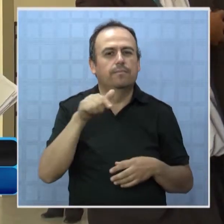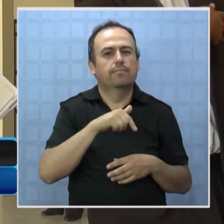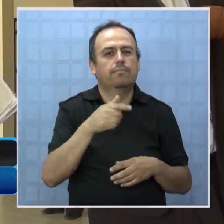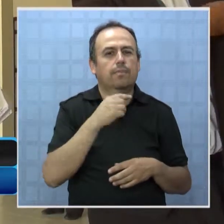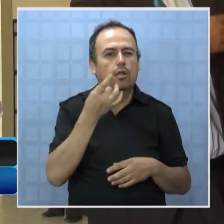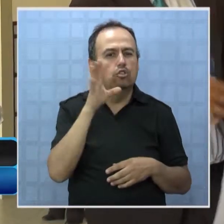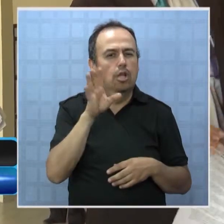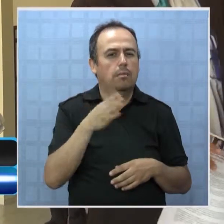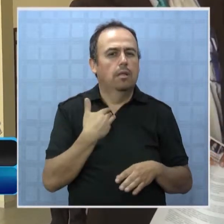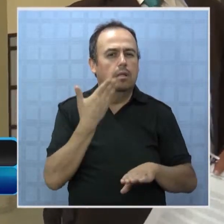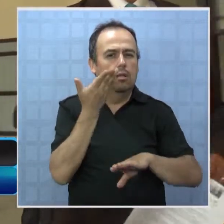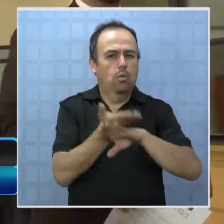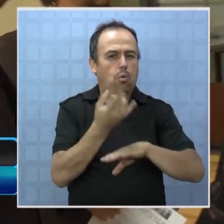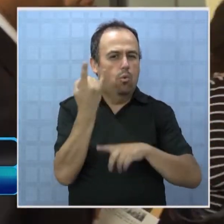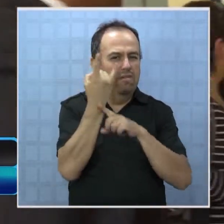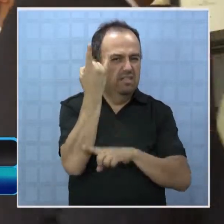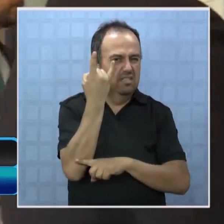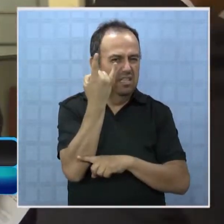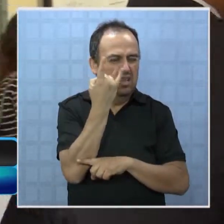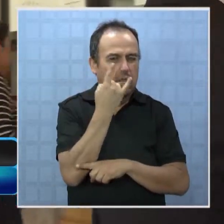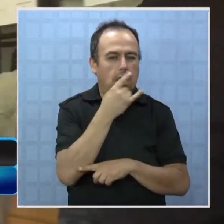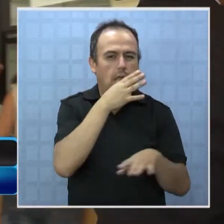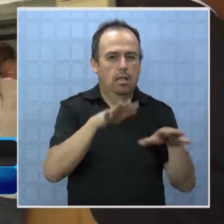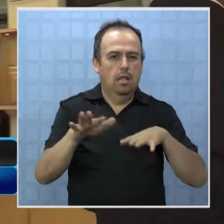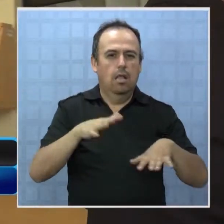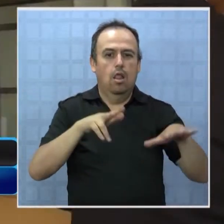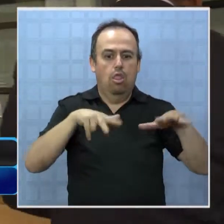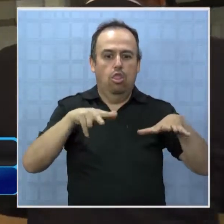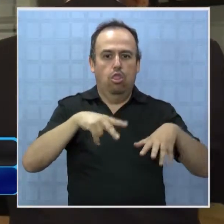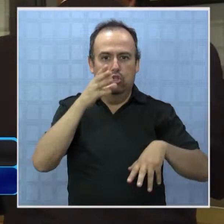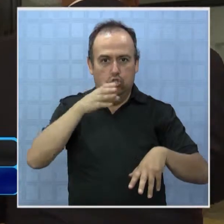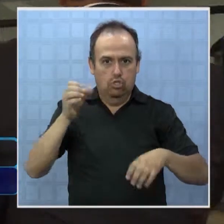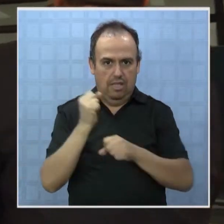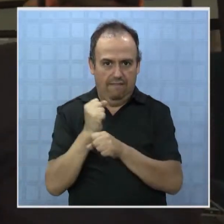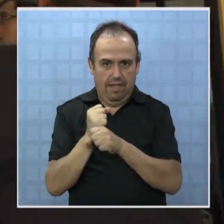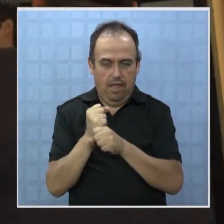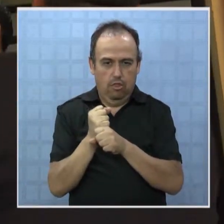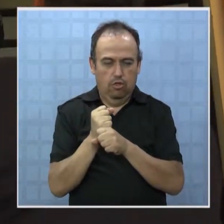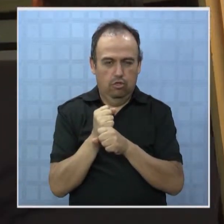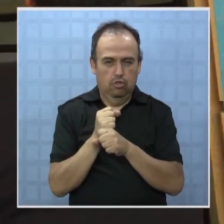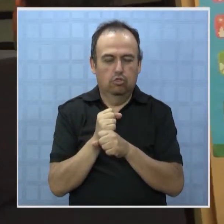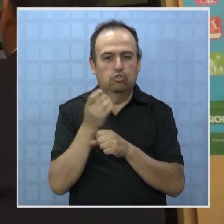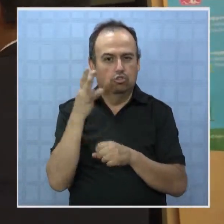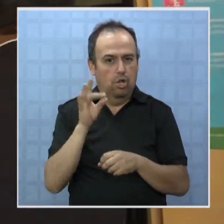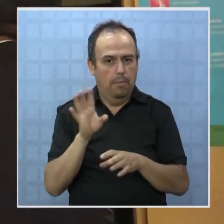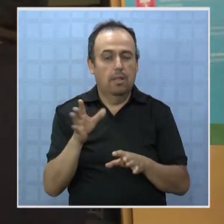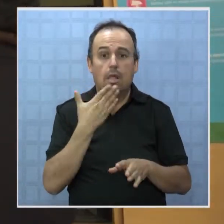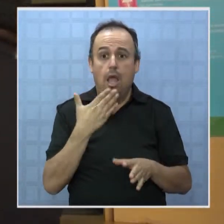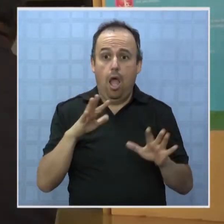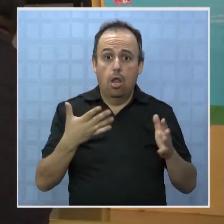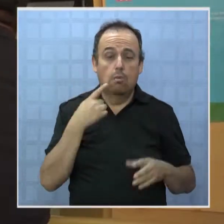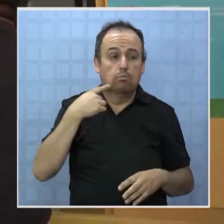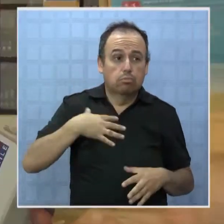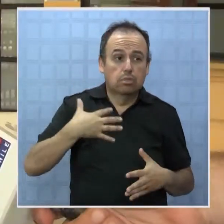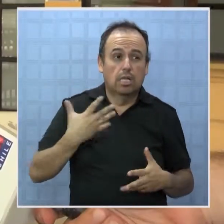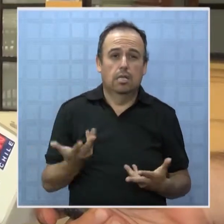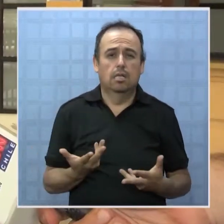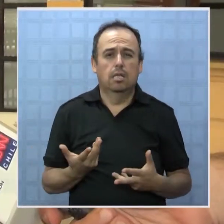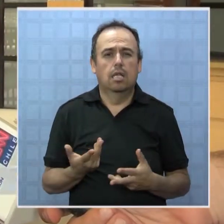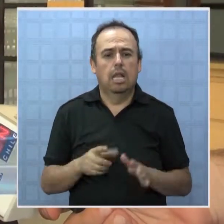momento solo han demandado a la cuestionada universidad 18 trabajadores. Es un acto importante puesto que